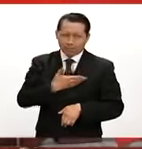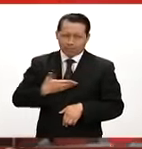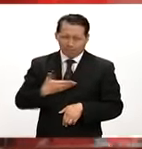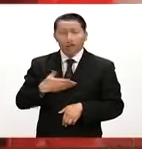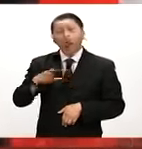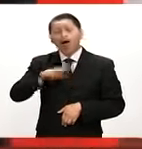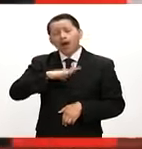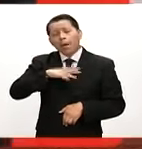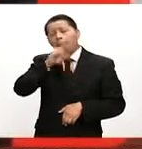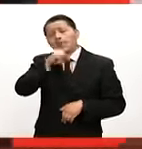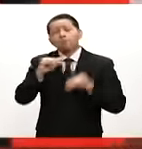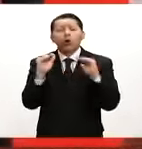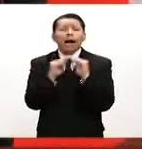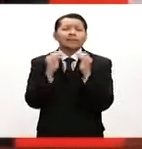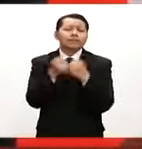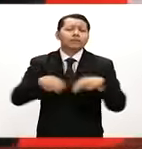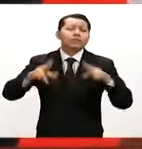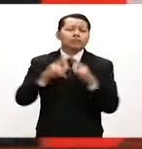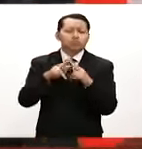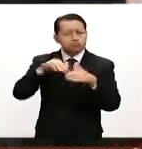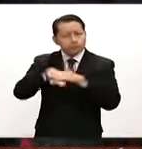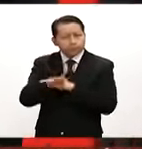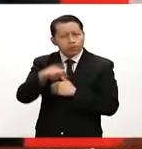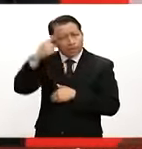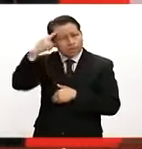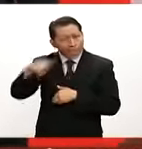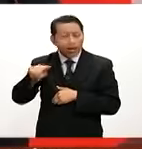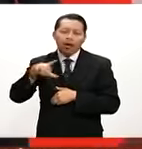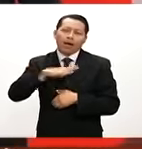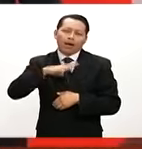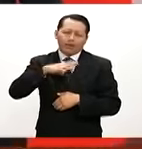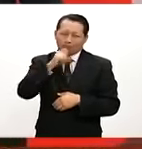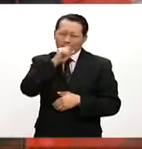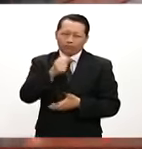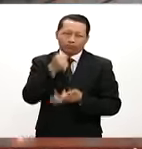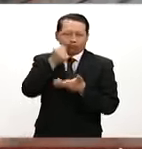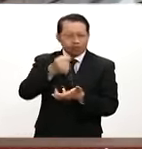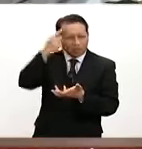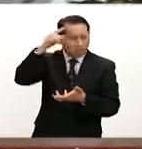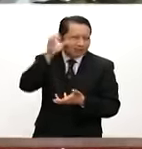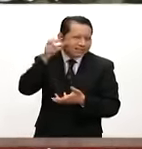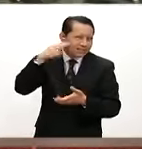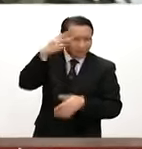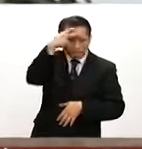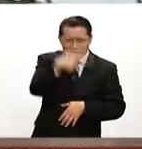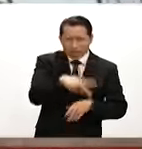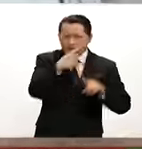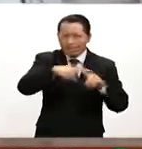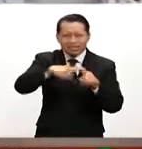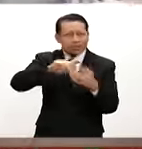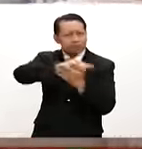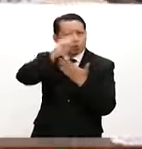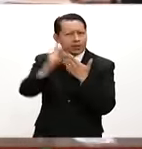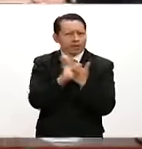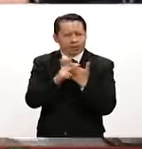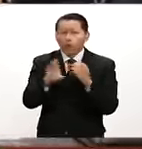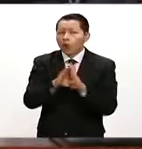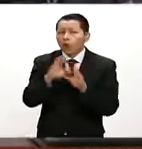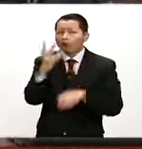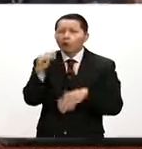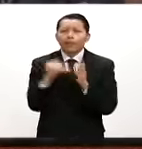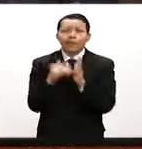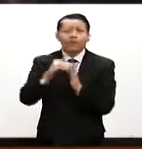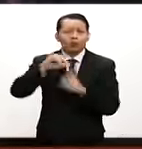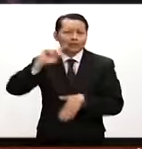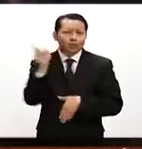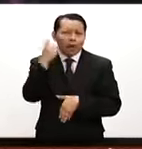Casa de Huéspedes de Hangzhou, donde formalizaron el Fondo China-México para la inversión en diversos proyectos mayores a los 50 millones de